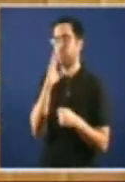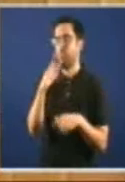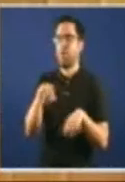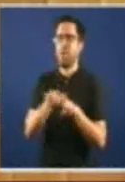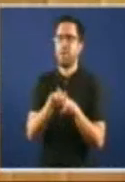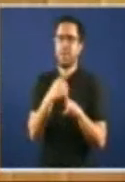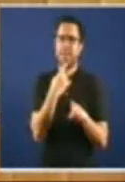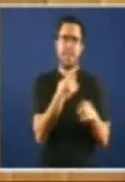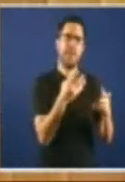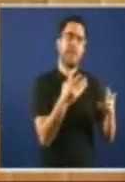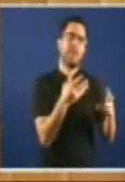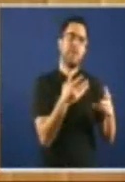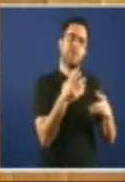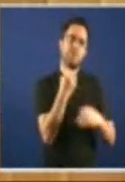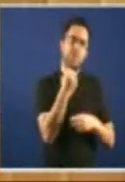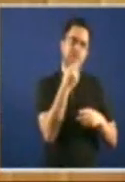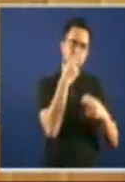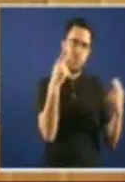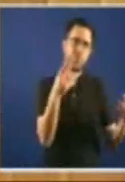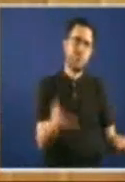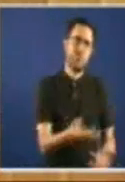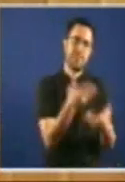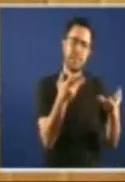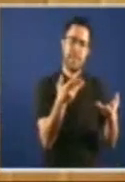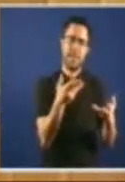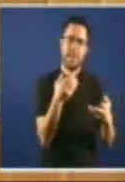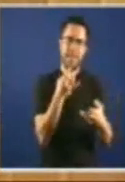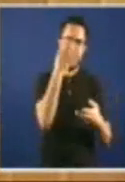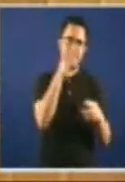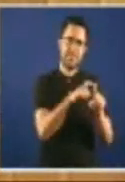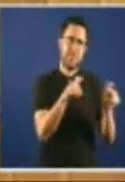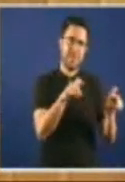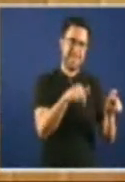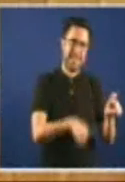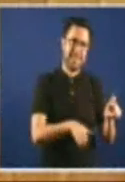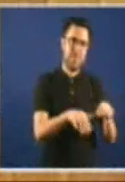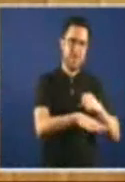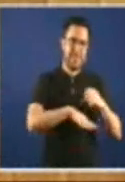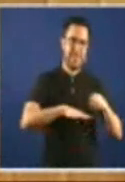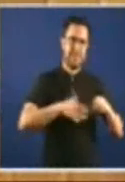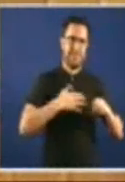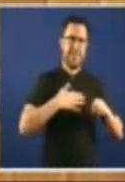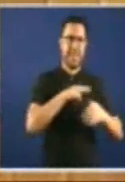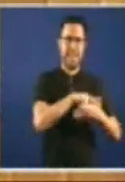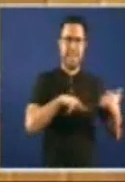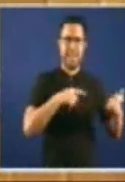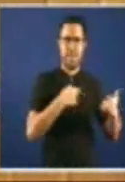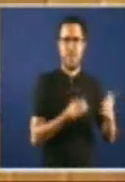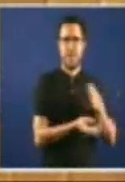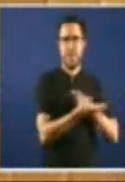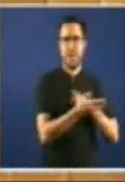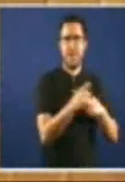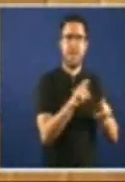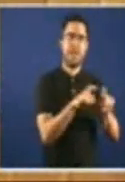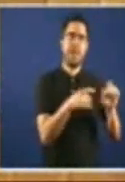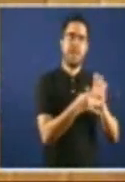Fomentarán As iniciativas Empresariais Con Territorio Galego Que Xeren Emprego De Calidade E Salarios Dignos E